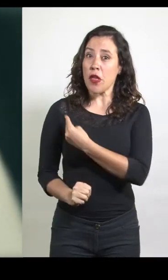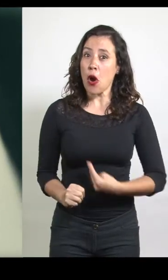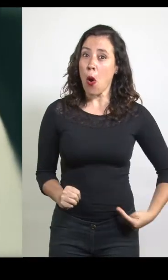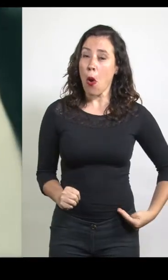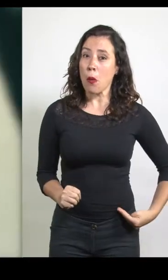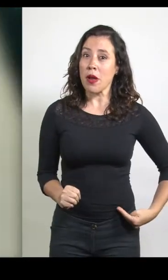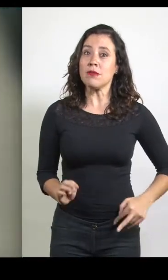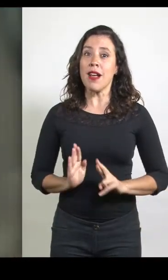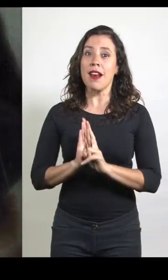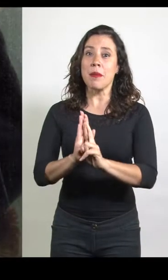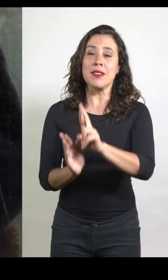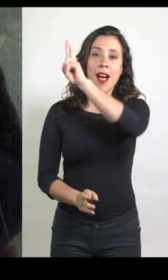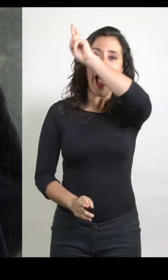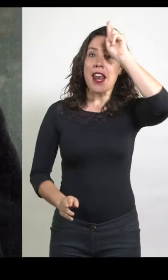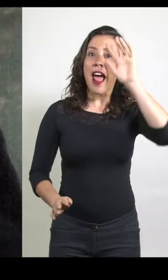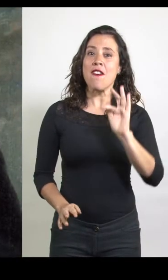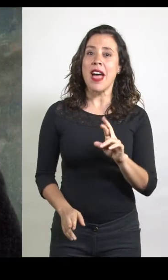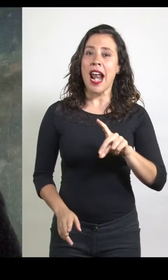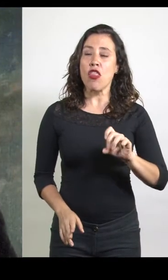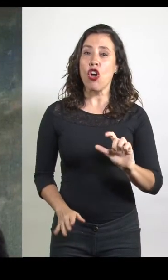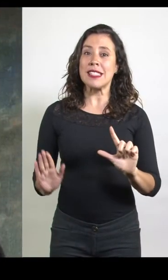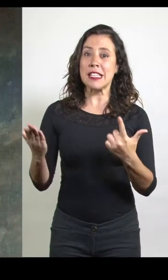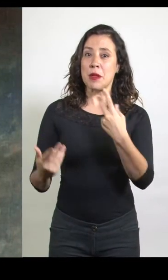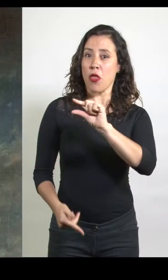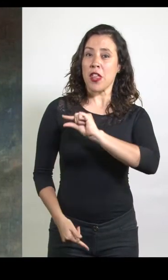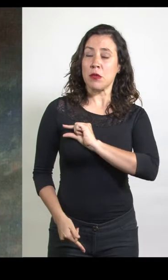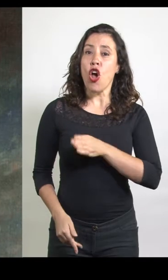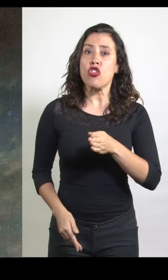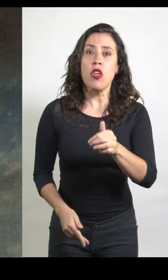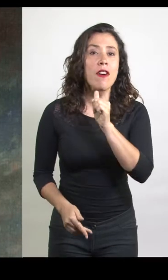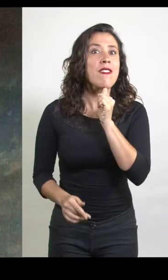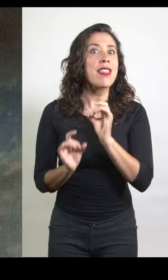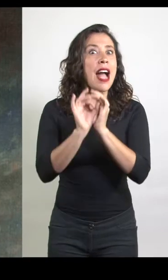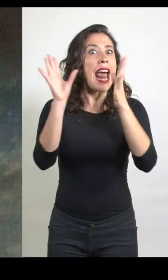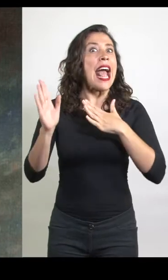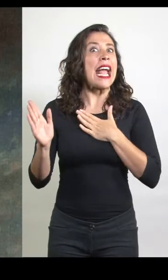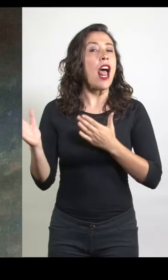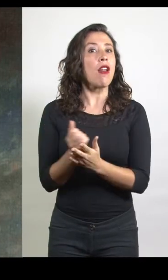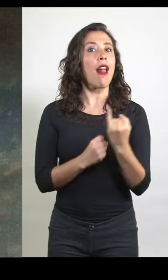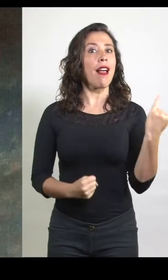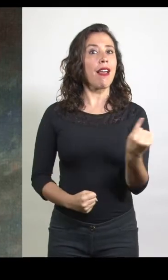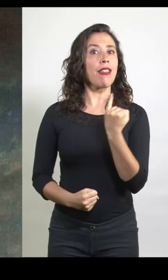gobernaba en nombre del Rey Fernando VII de España, aún no estaba clara la idea de independencia.